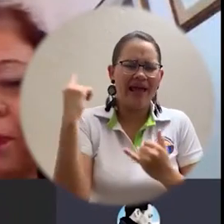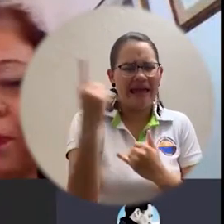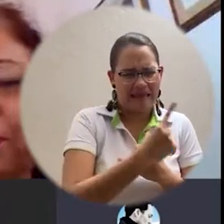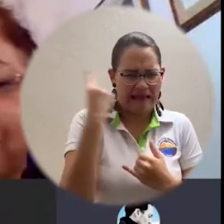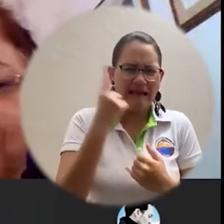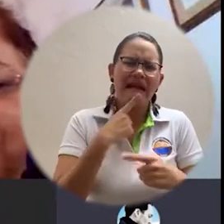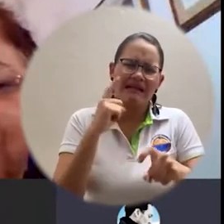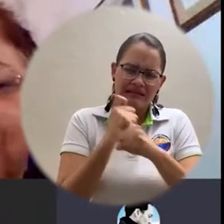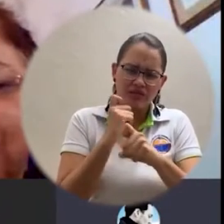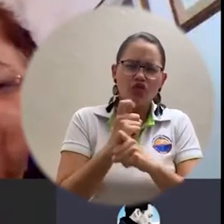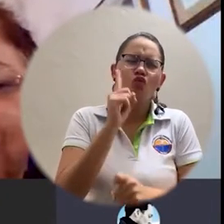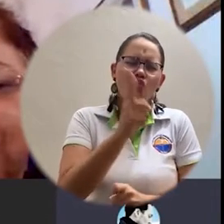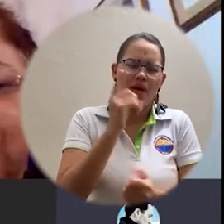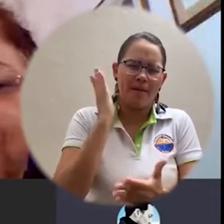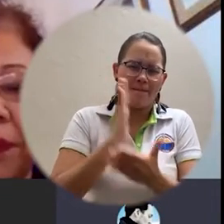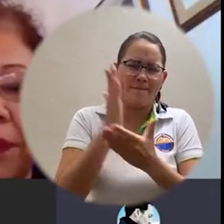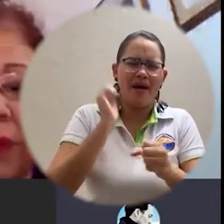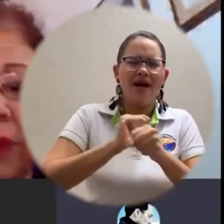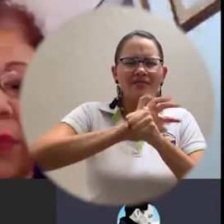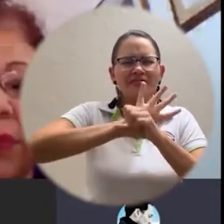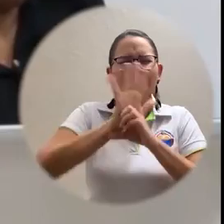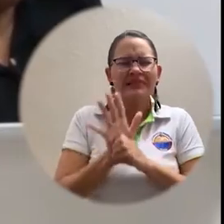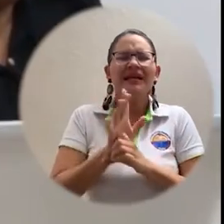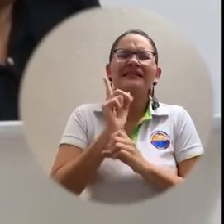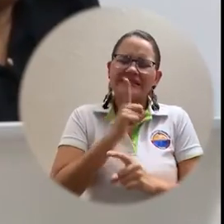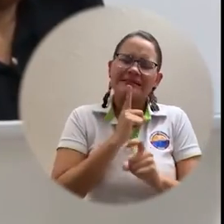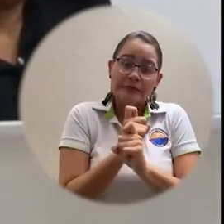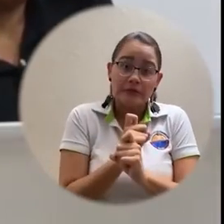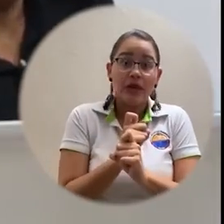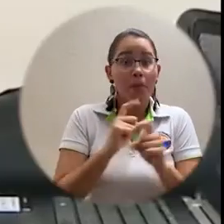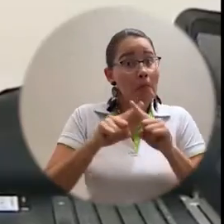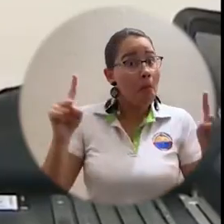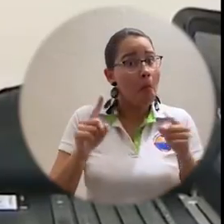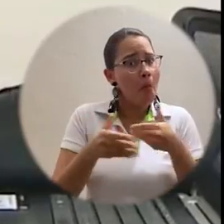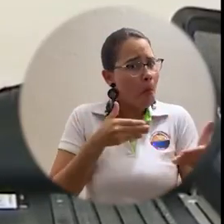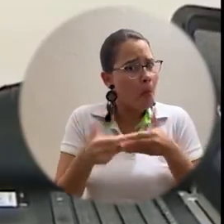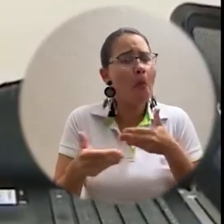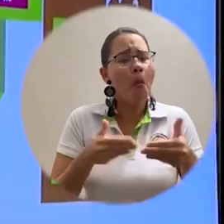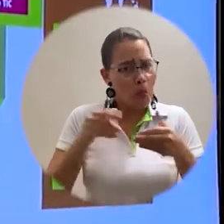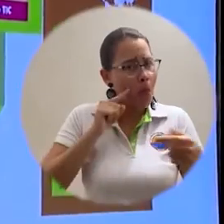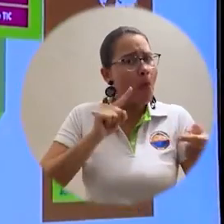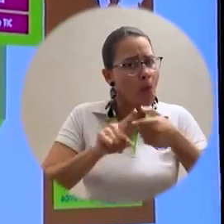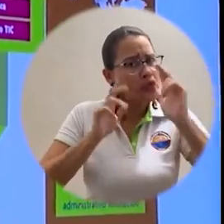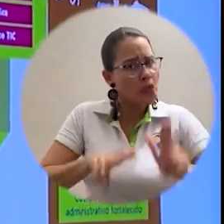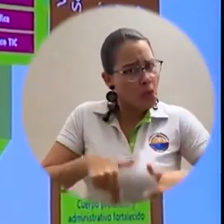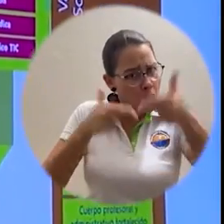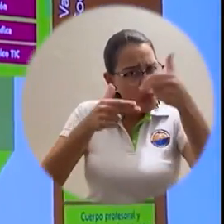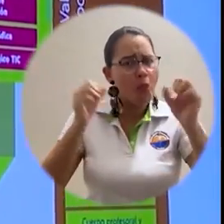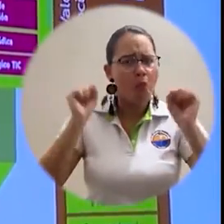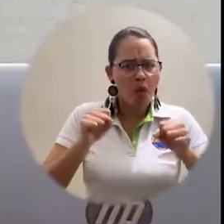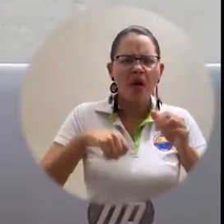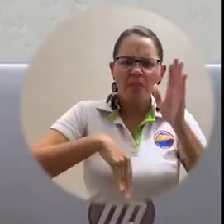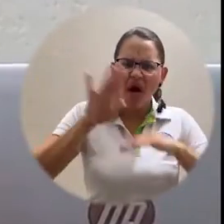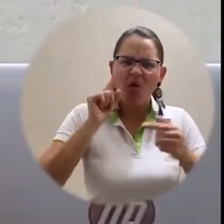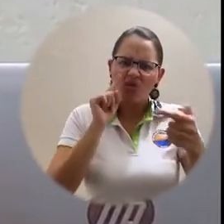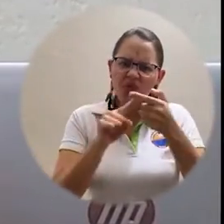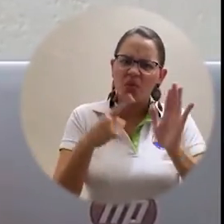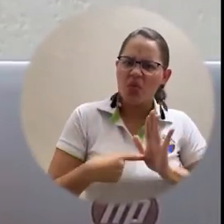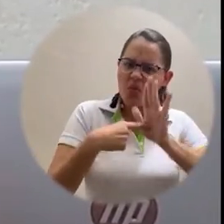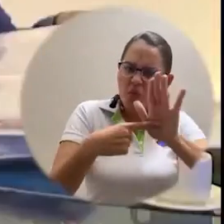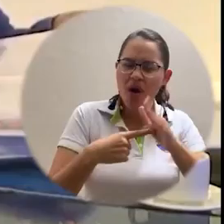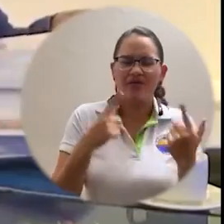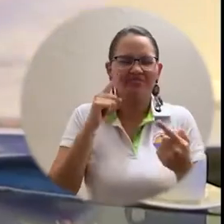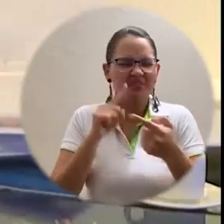emergencia sanitaria que se vive actualmente no fue impedimento para el desarrollo de una intensa agenda de verificación de condiciones a los